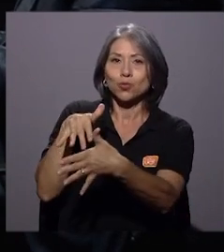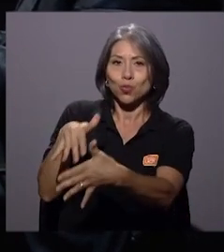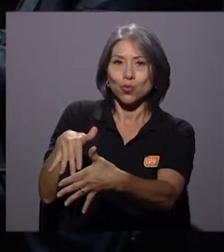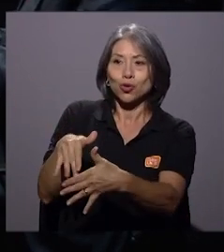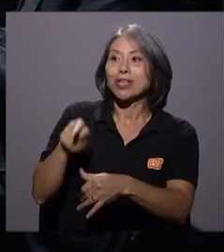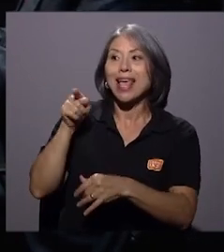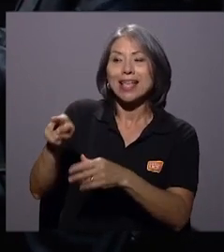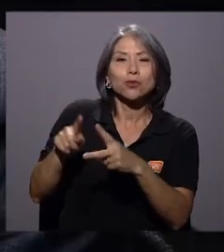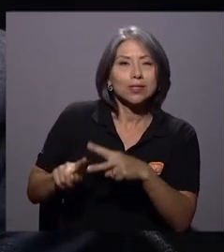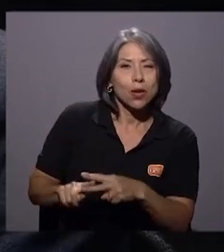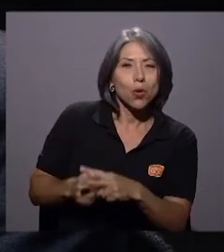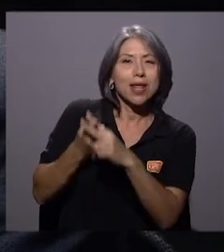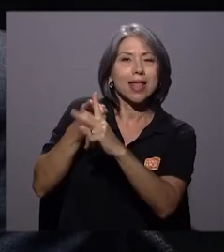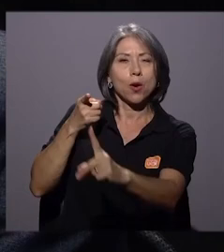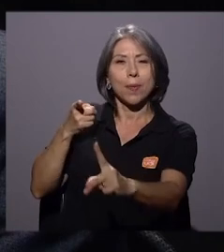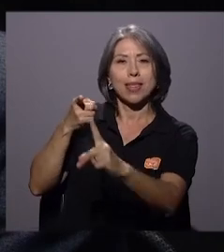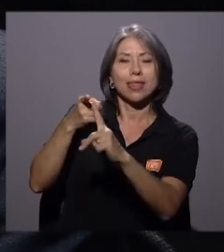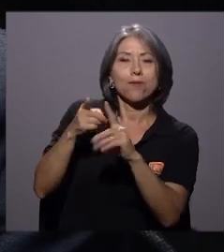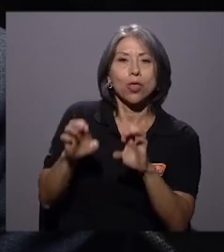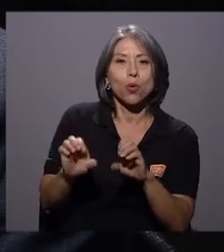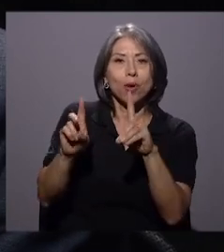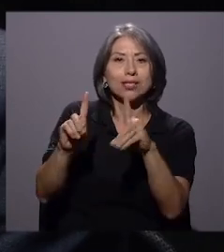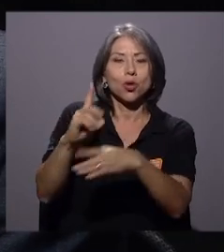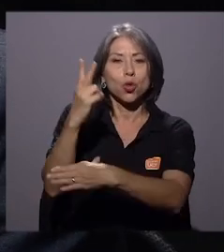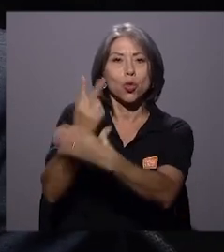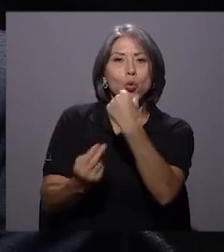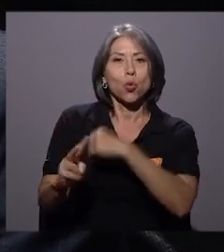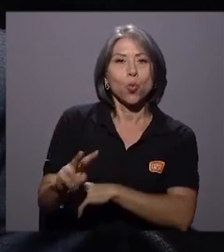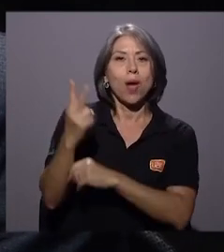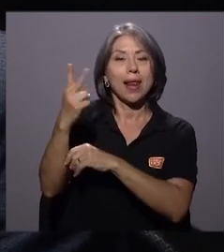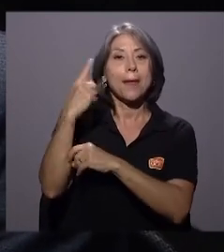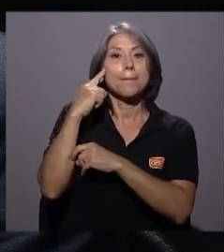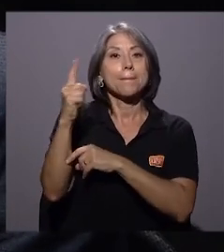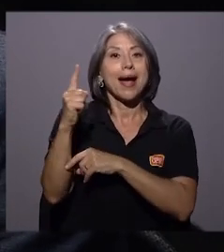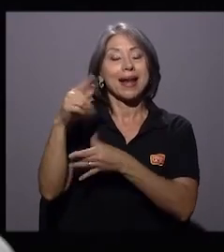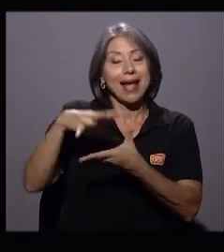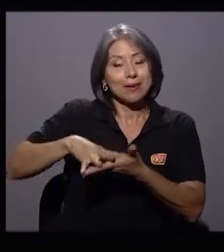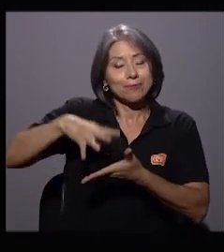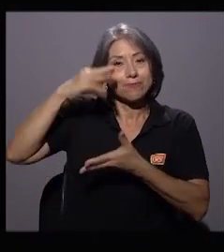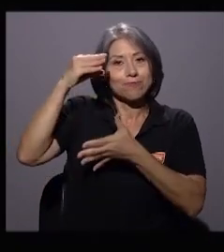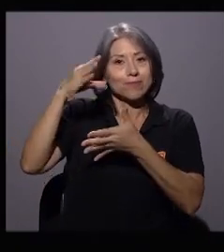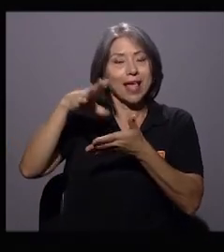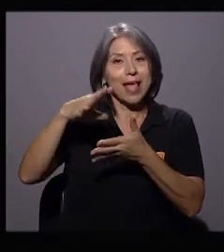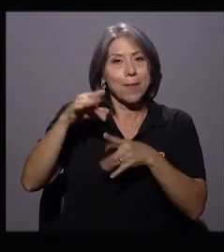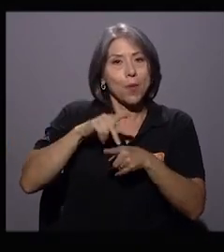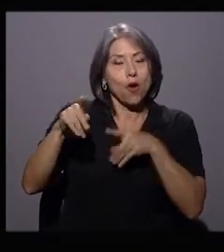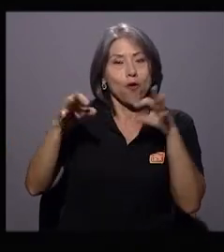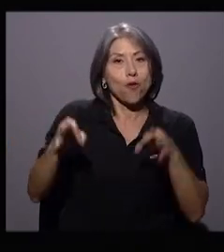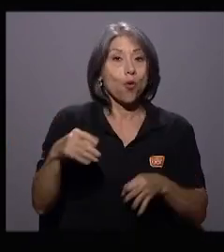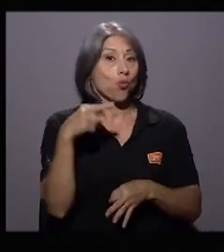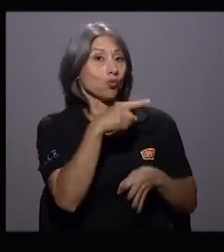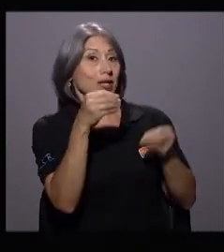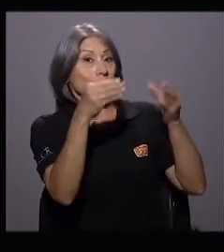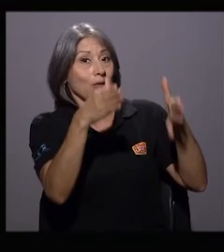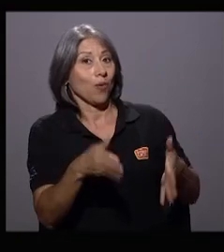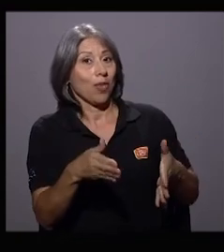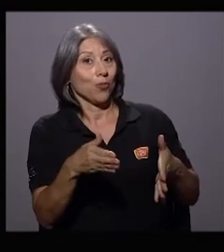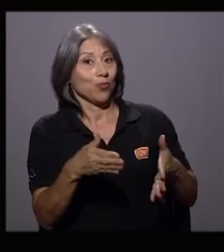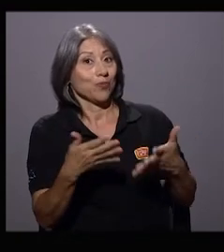reciba una formación profesional de calidad y adquiera experiencia desde su primer año de formación. Es un educador, me queda un minuto.